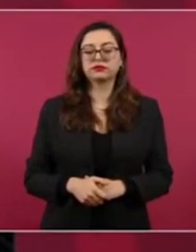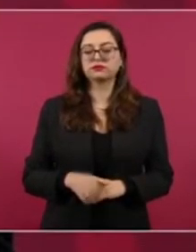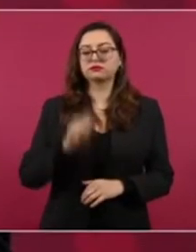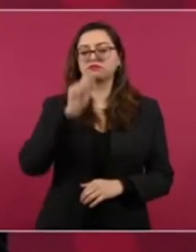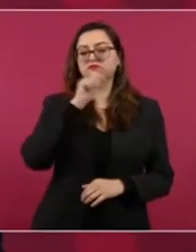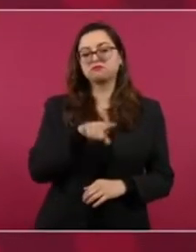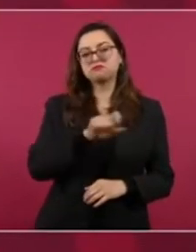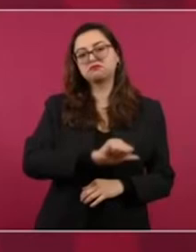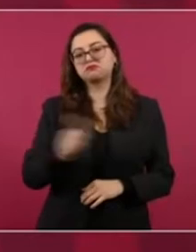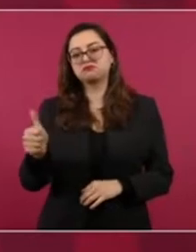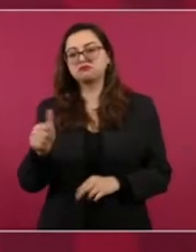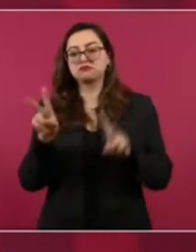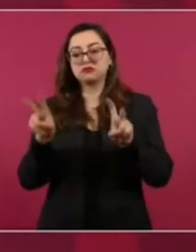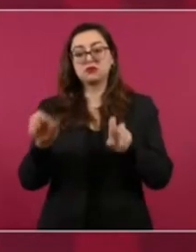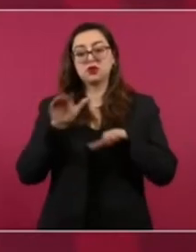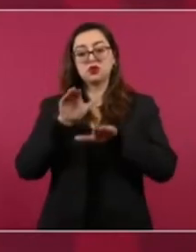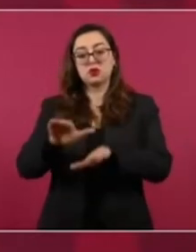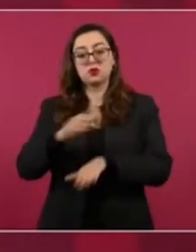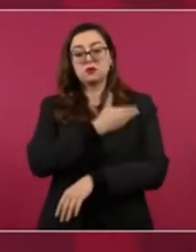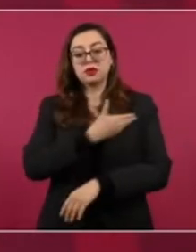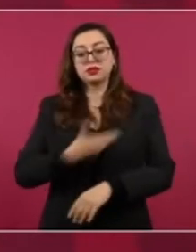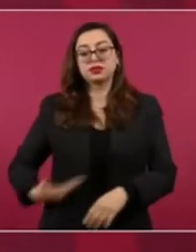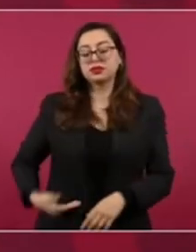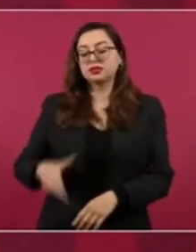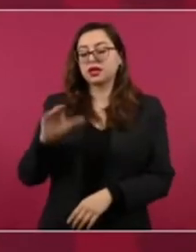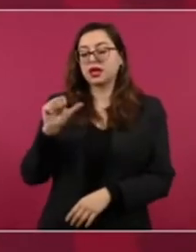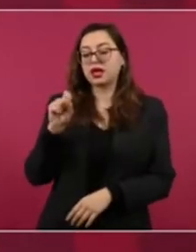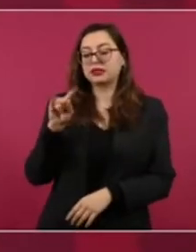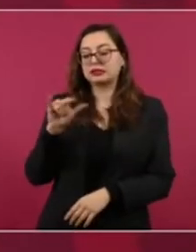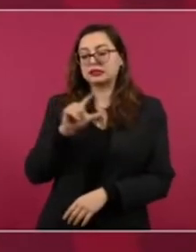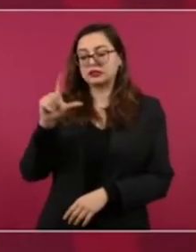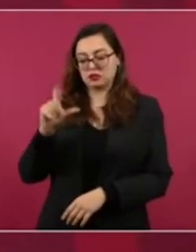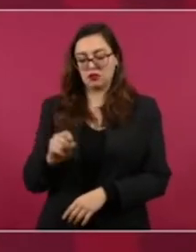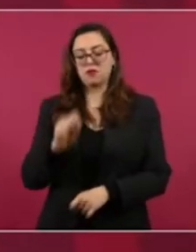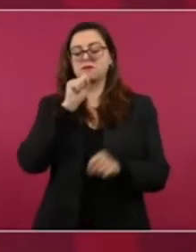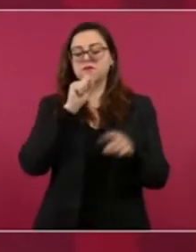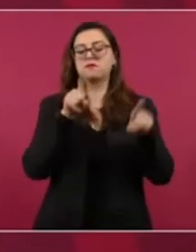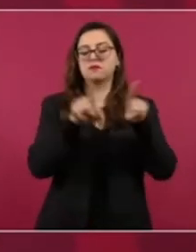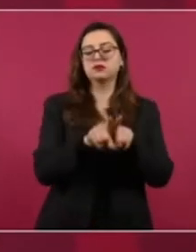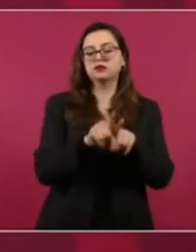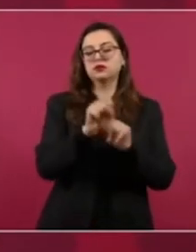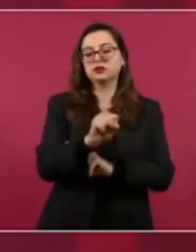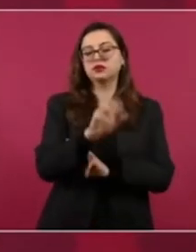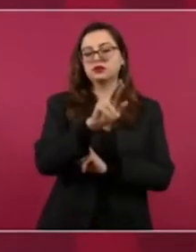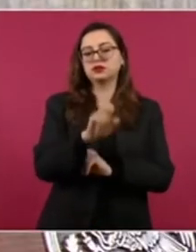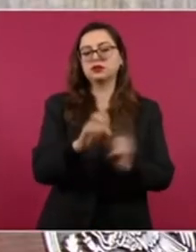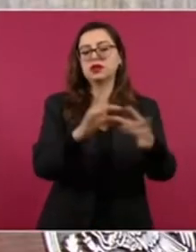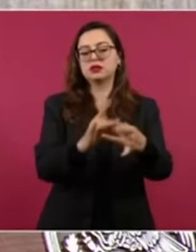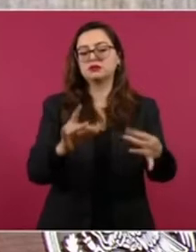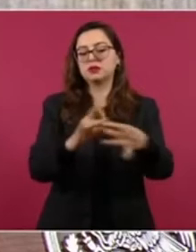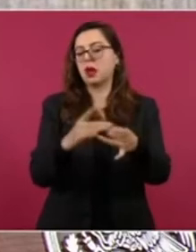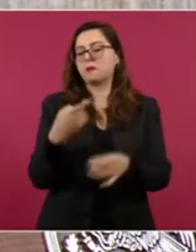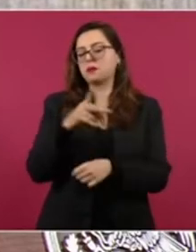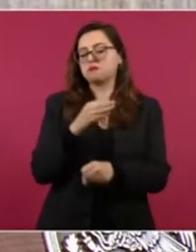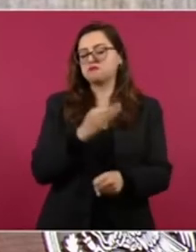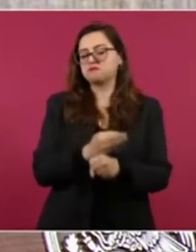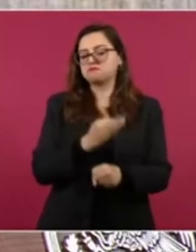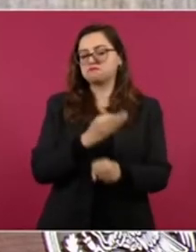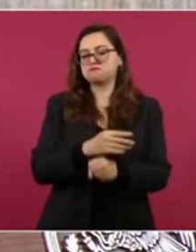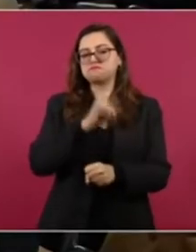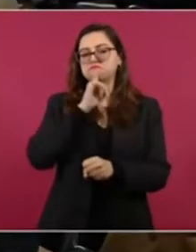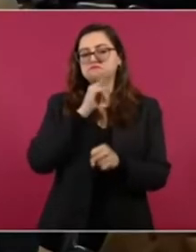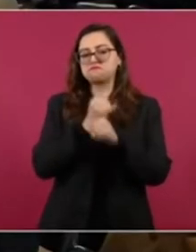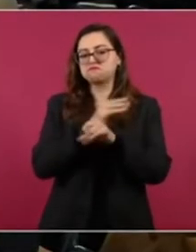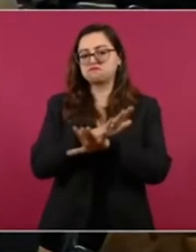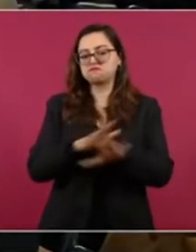hay hasta ahora más información. Es